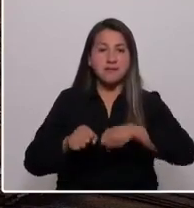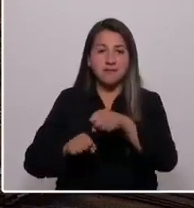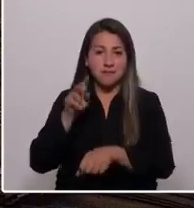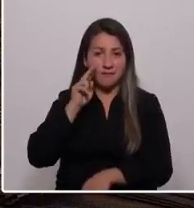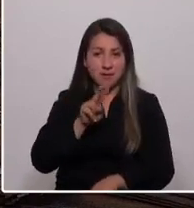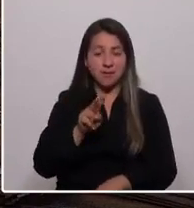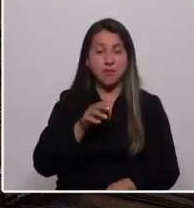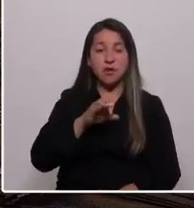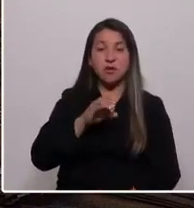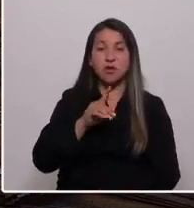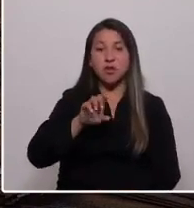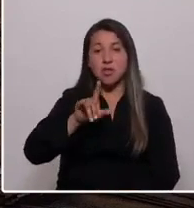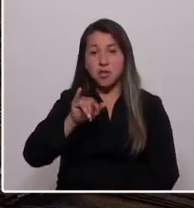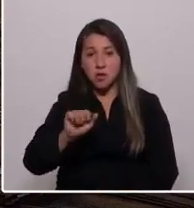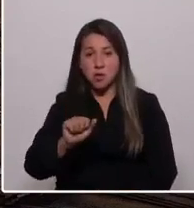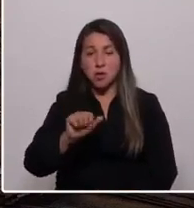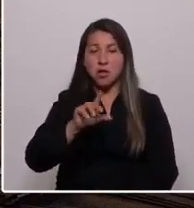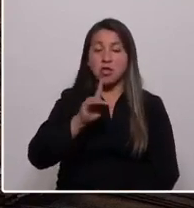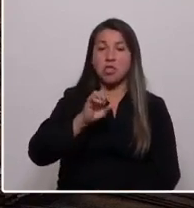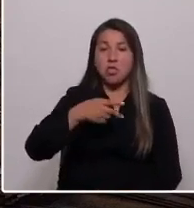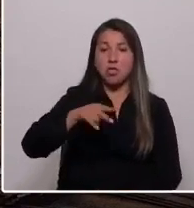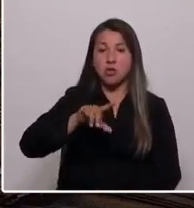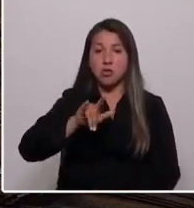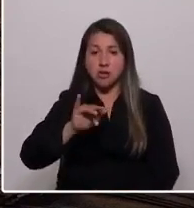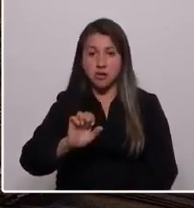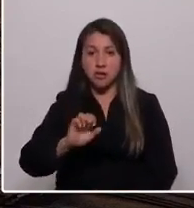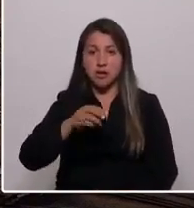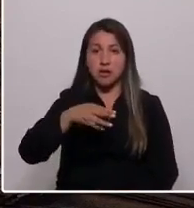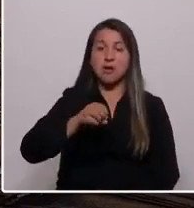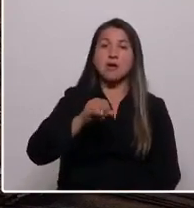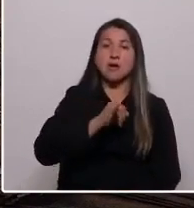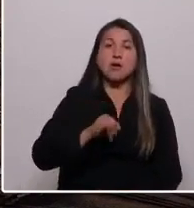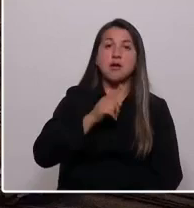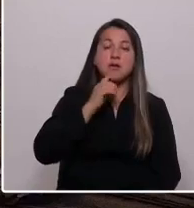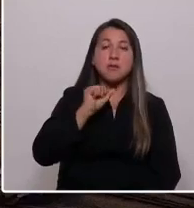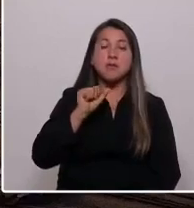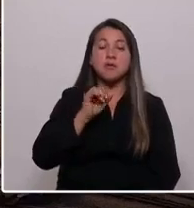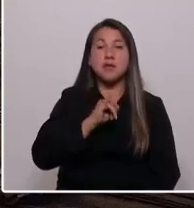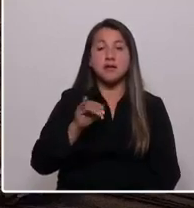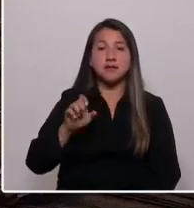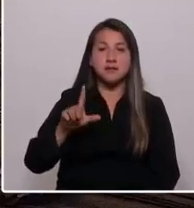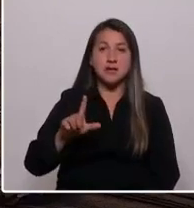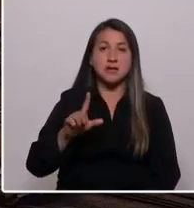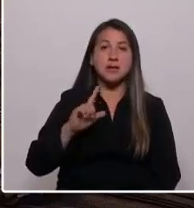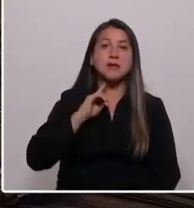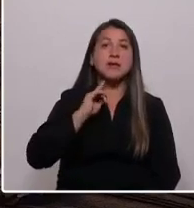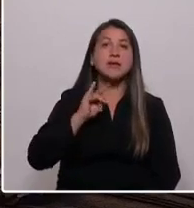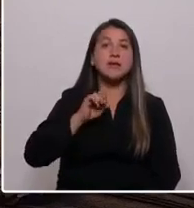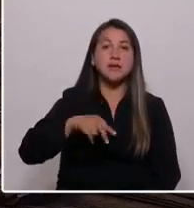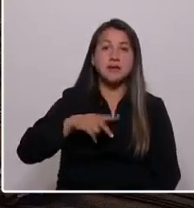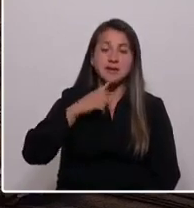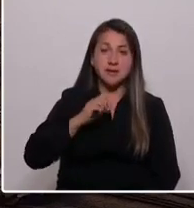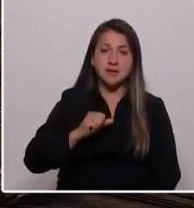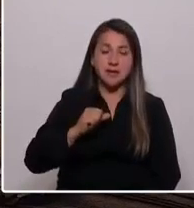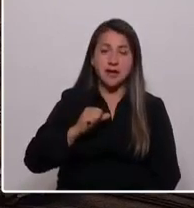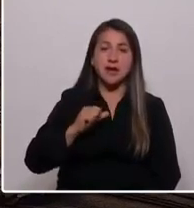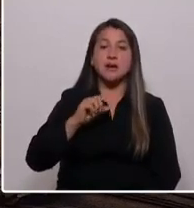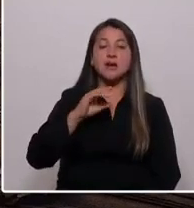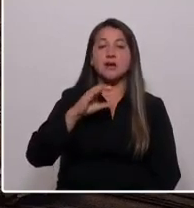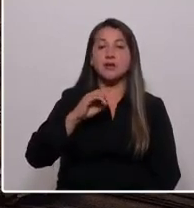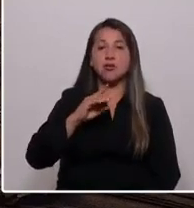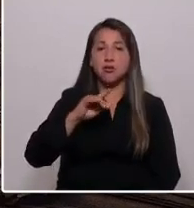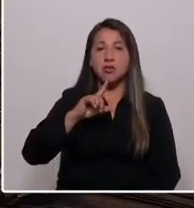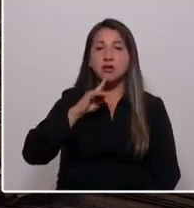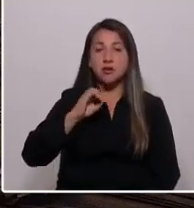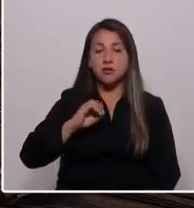de Codewa, de Rengo, de Doñigüe, de Mayoa, de Mostazal, de Graneros, de Quinta de Tilcoco, de Coinco, de Coltauco,